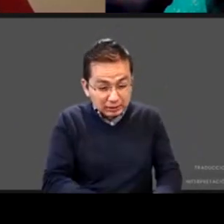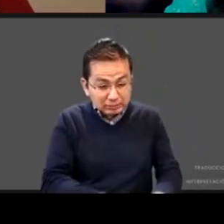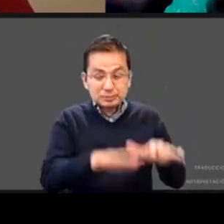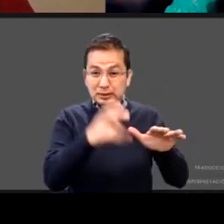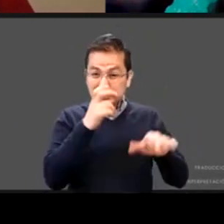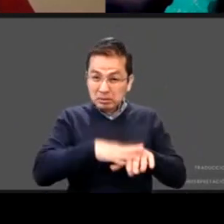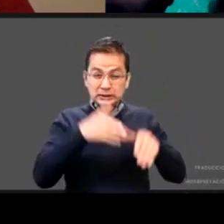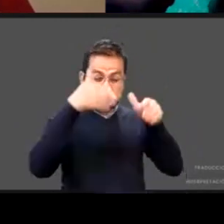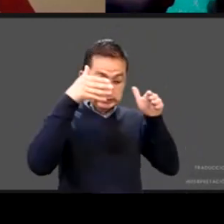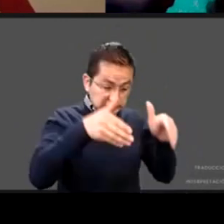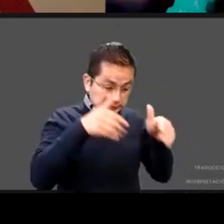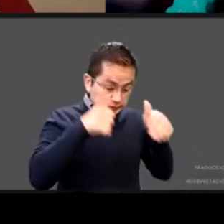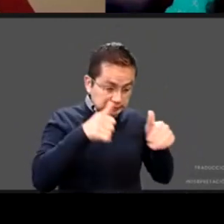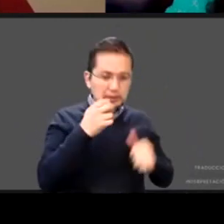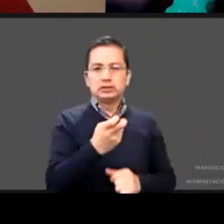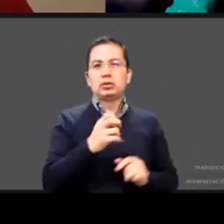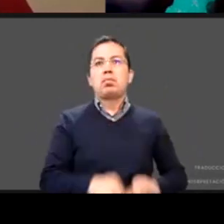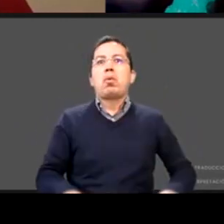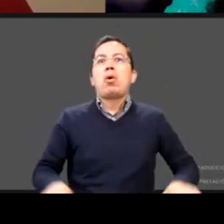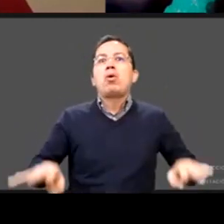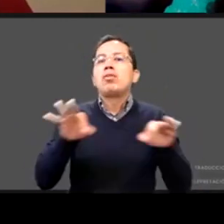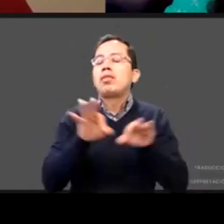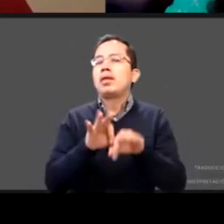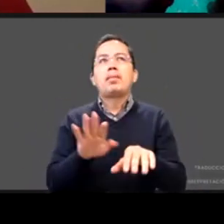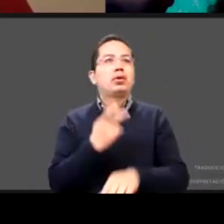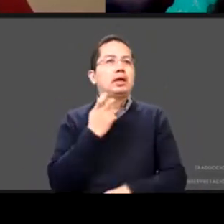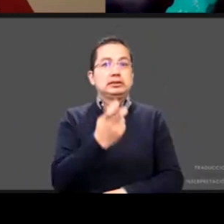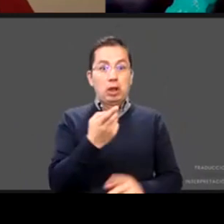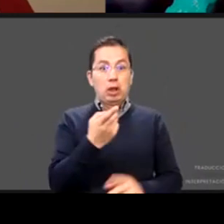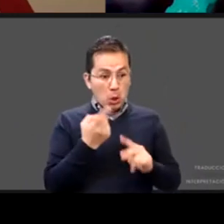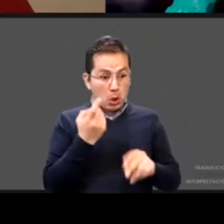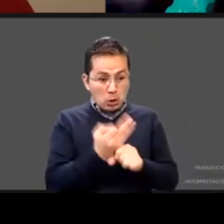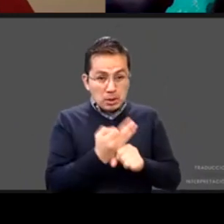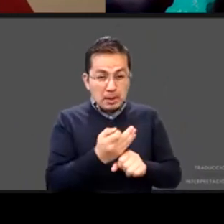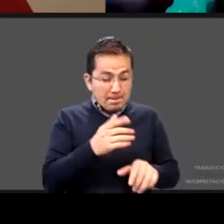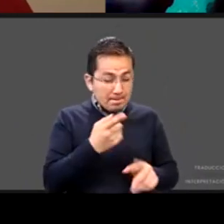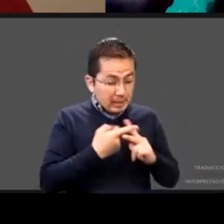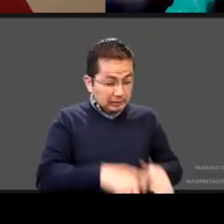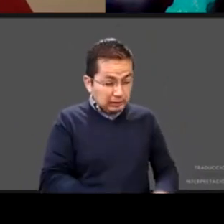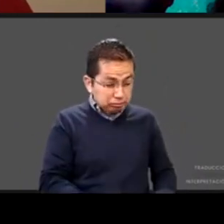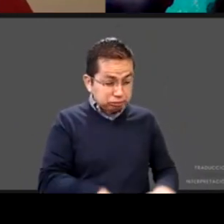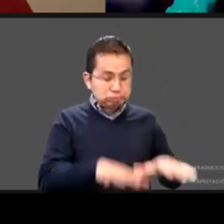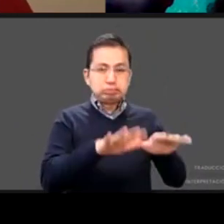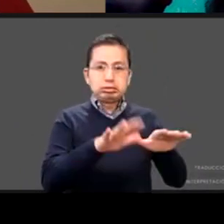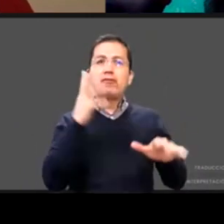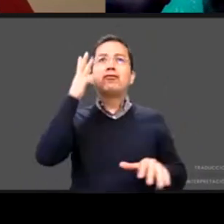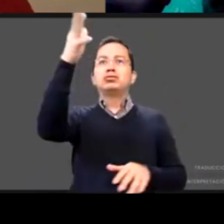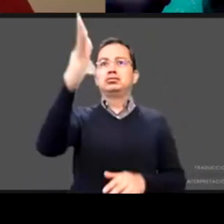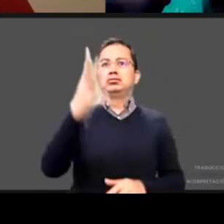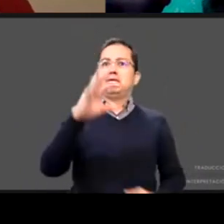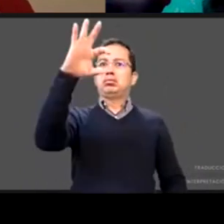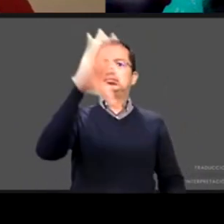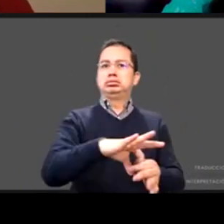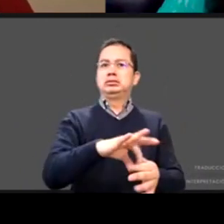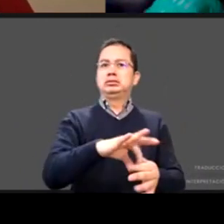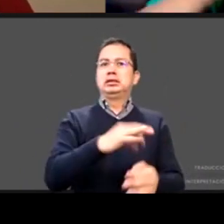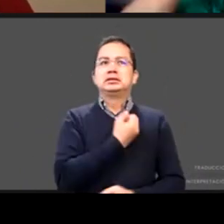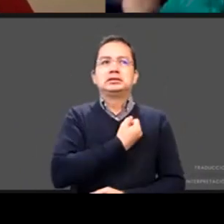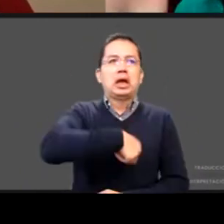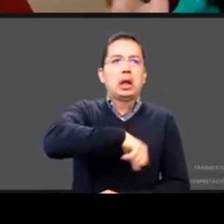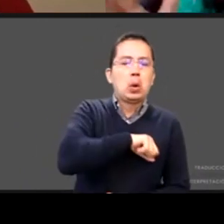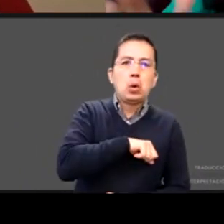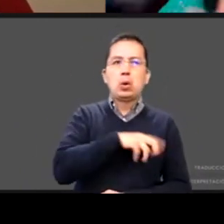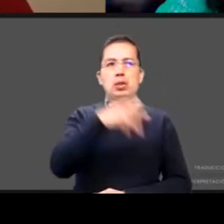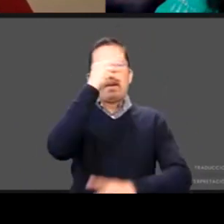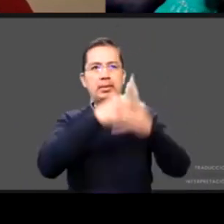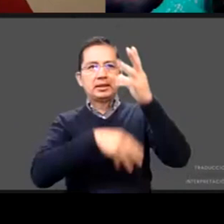términos de salud en términos de capacidades de aprendizaje incluso en términos de sociabilidad y que cuando